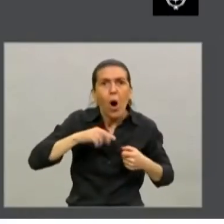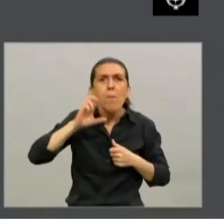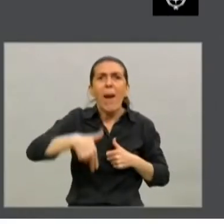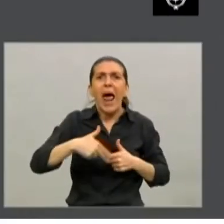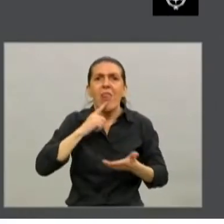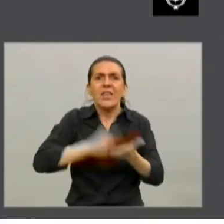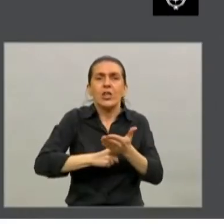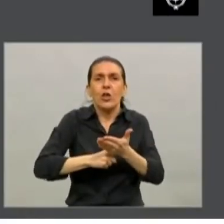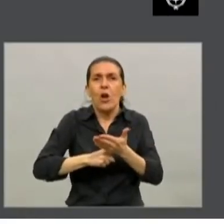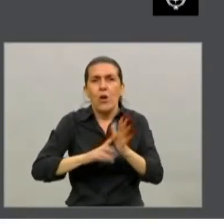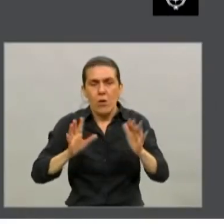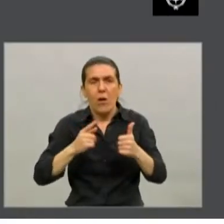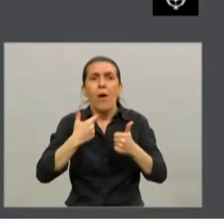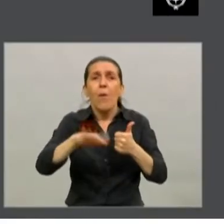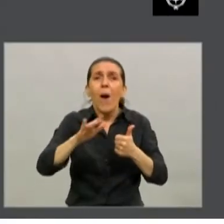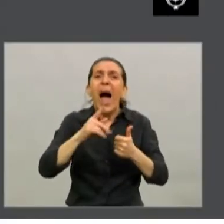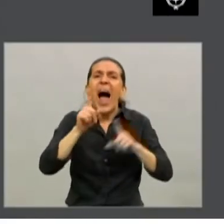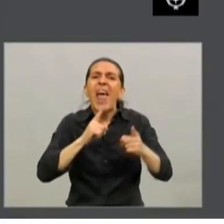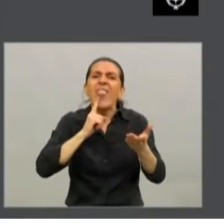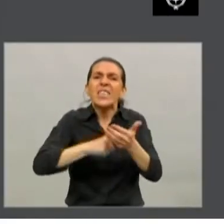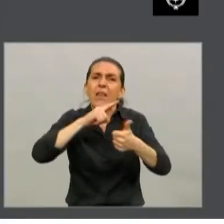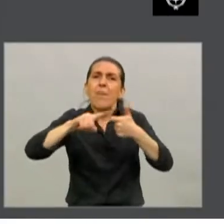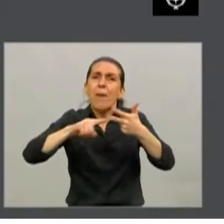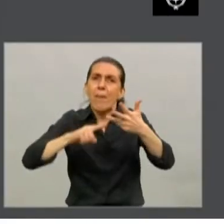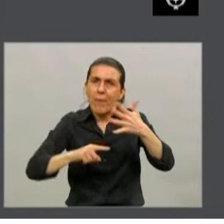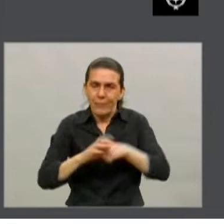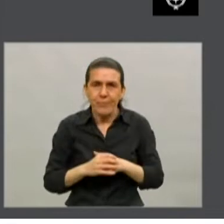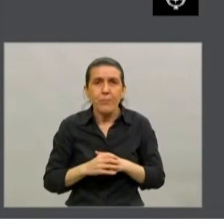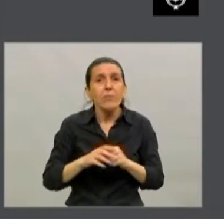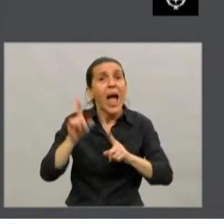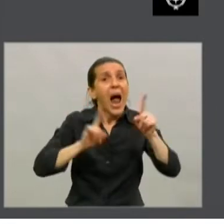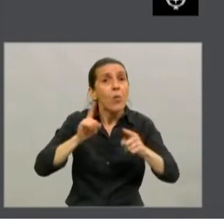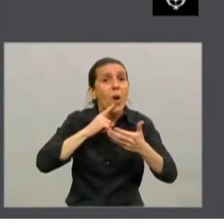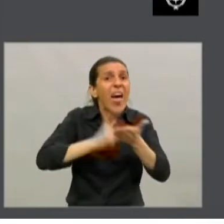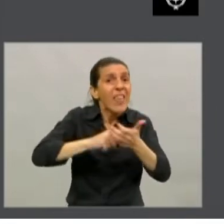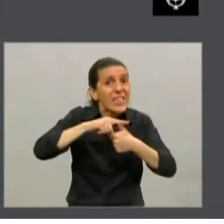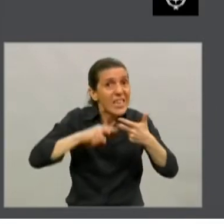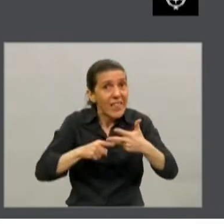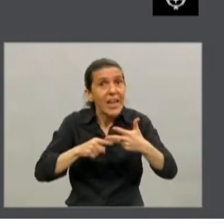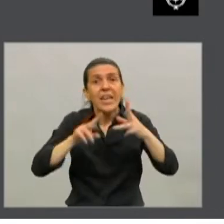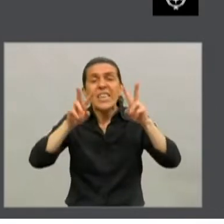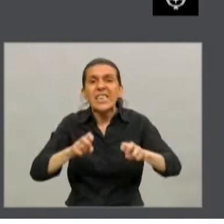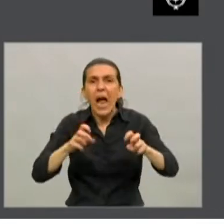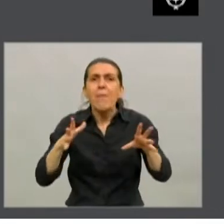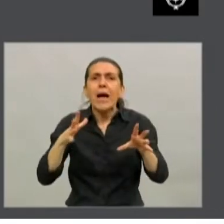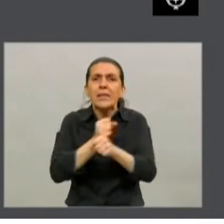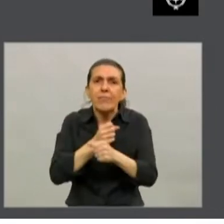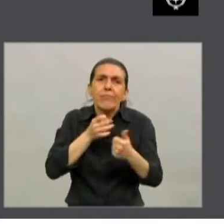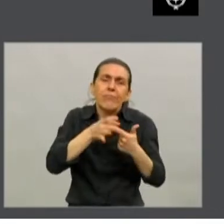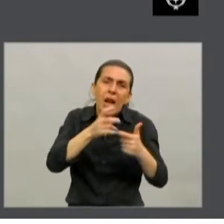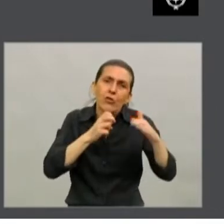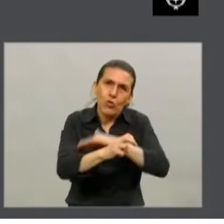de acción. Nosotros vamos a disponer algunas medidas. Algunas tienen que ver con el transporte público.